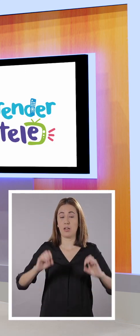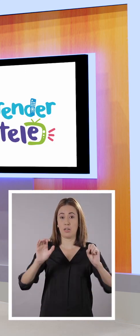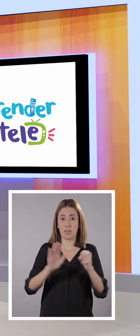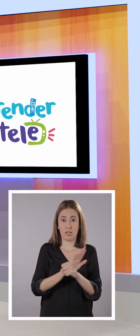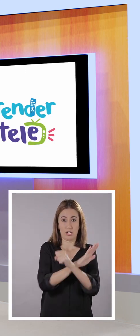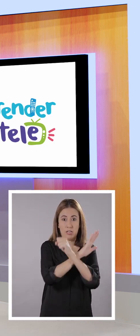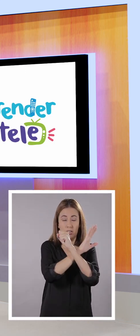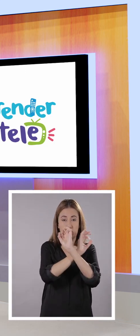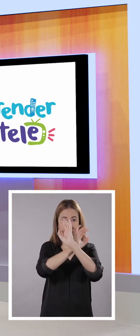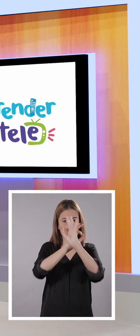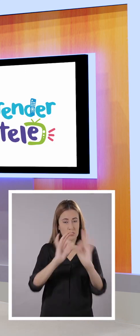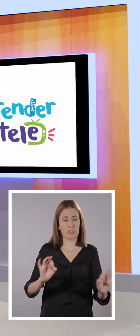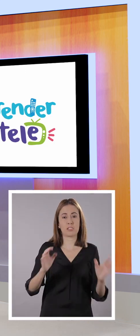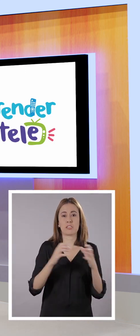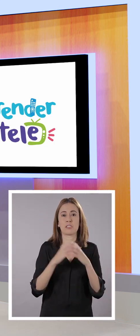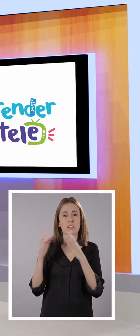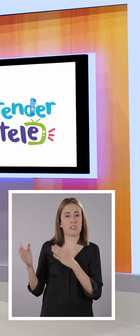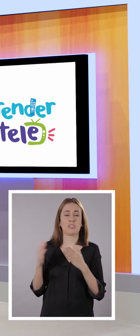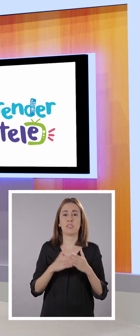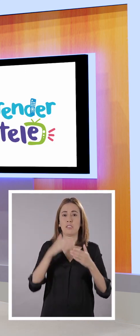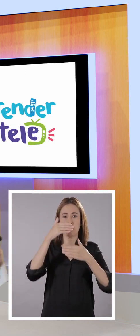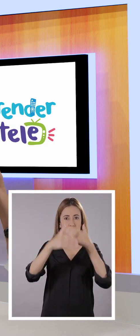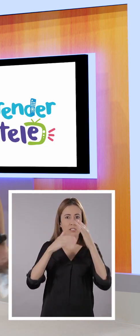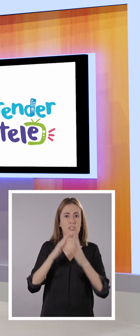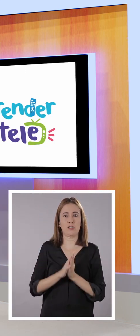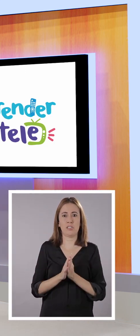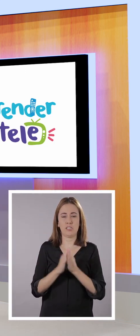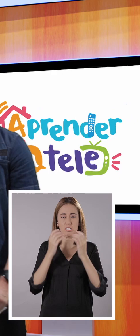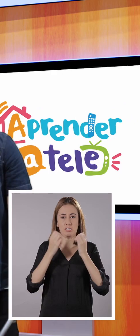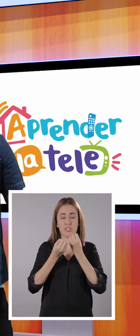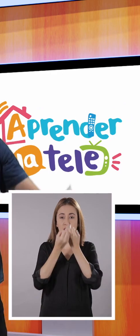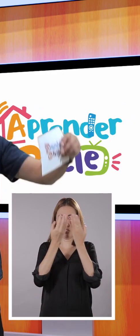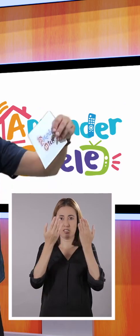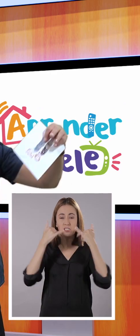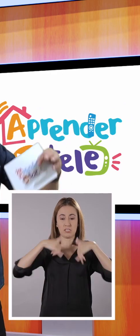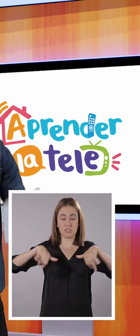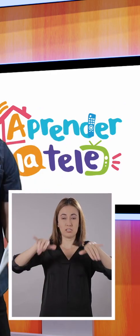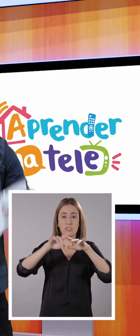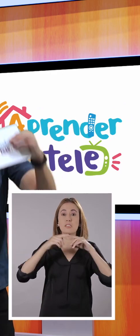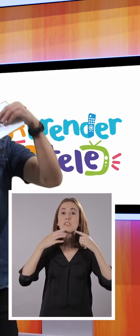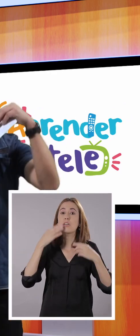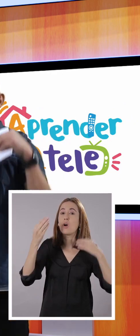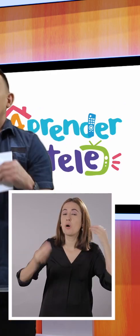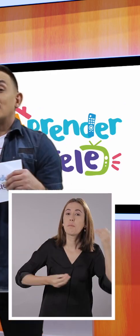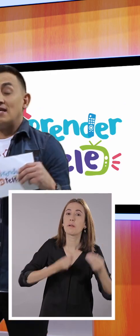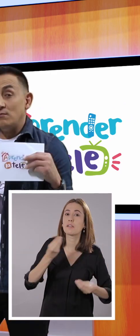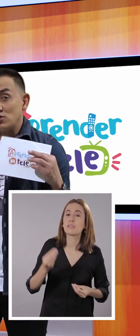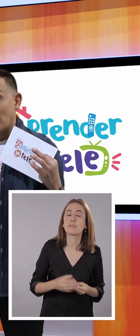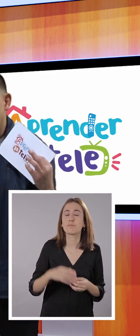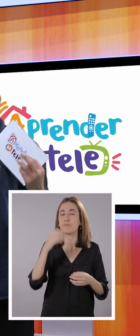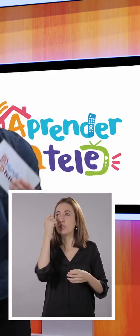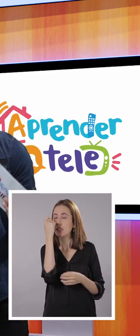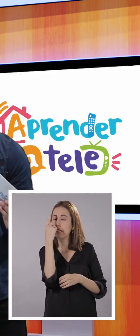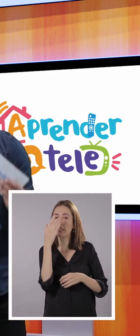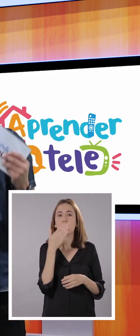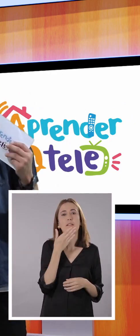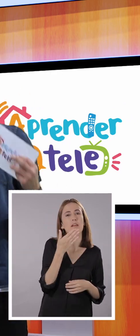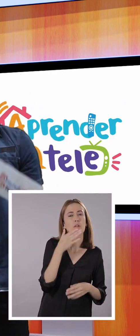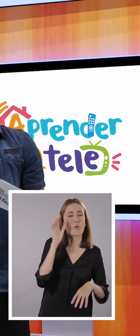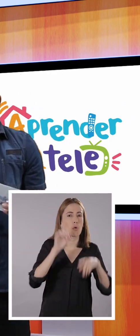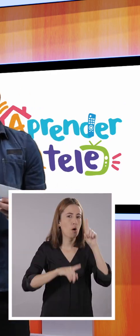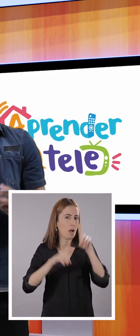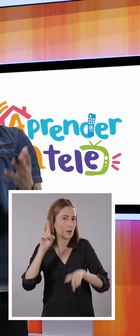¿ahora sí están completas? Me parece que sí. Muy bien. Ok. Para comprender textos, tenemos que realmente